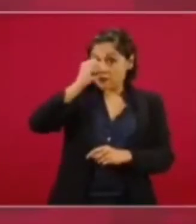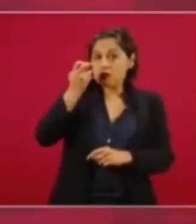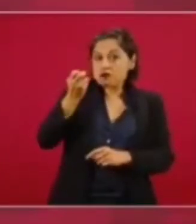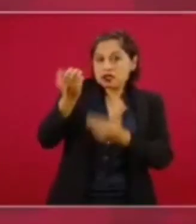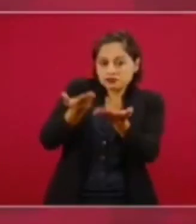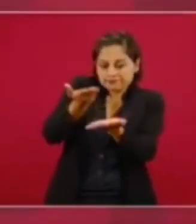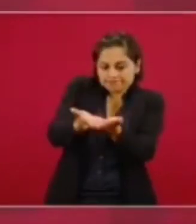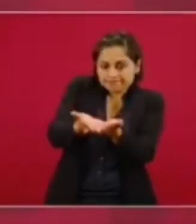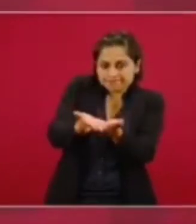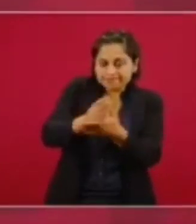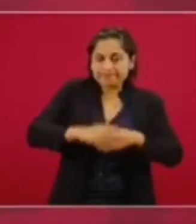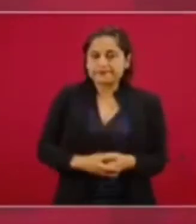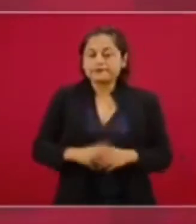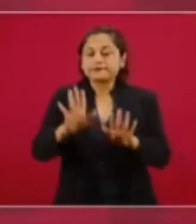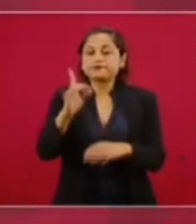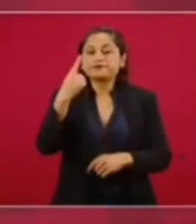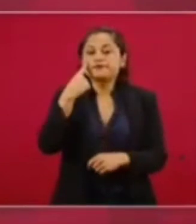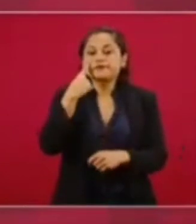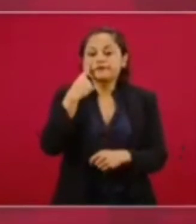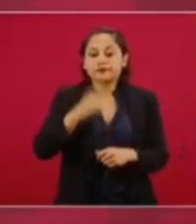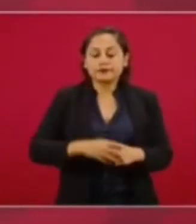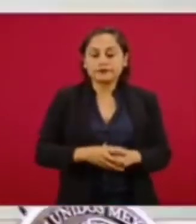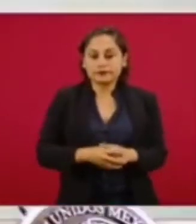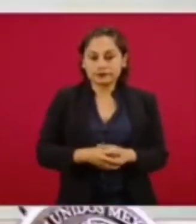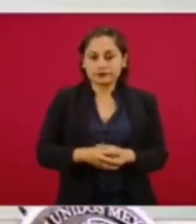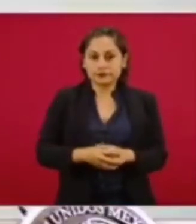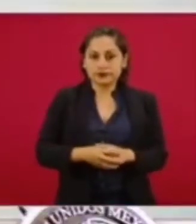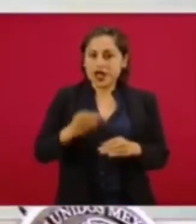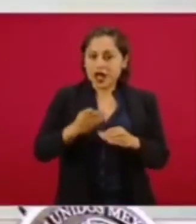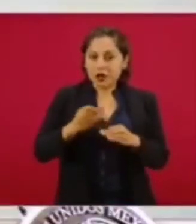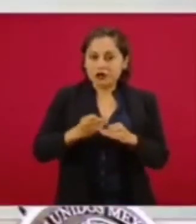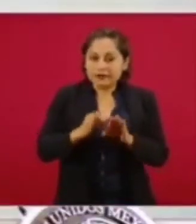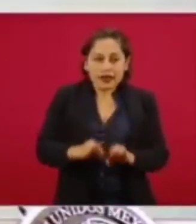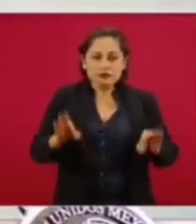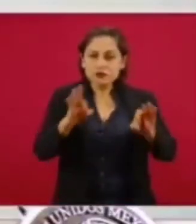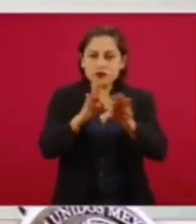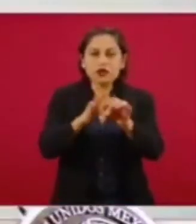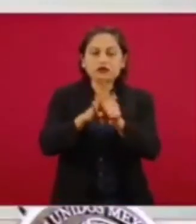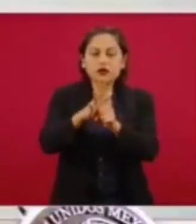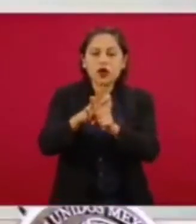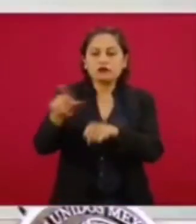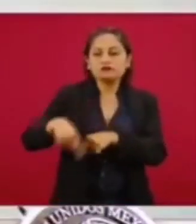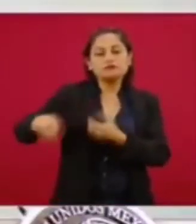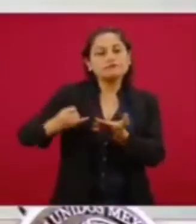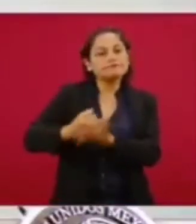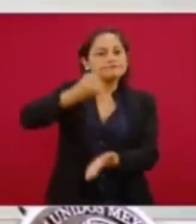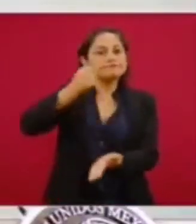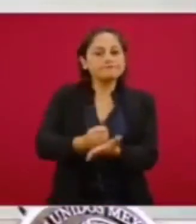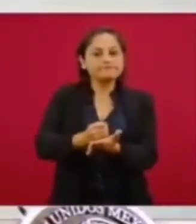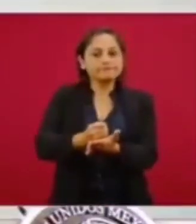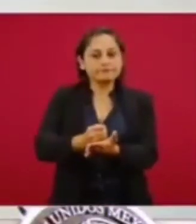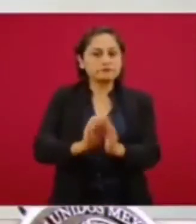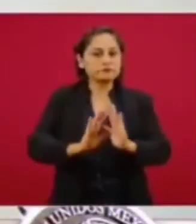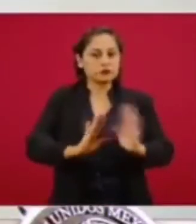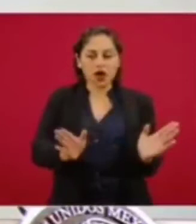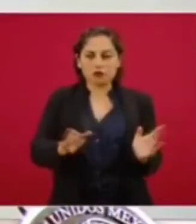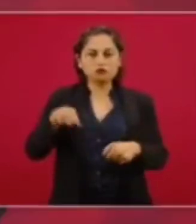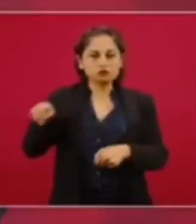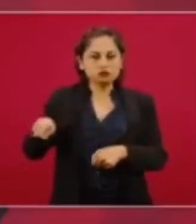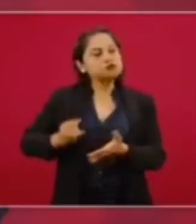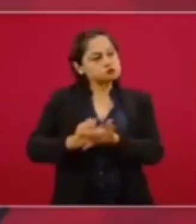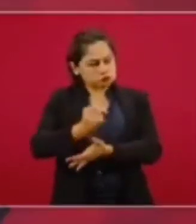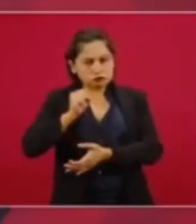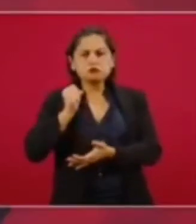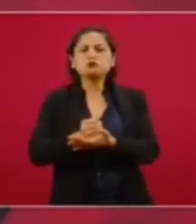La esencia es que se aprobó el que se pueda llevar a cabo la consulta.